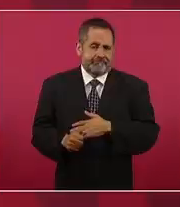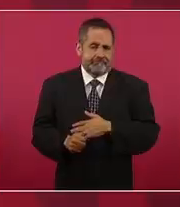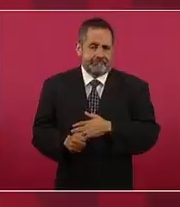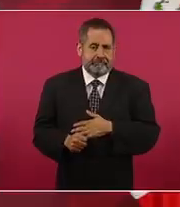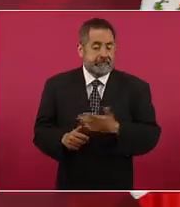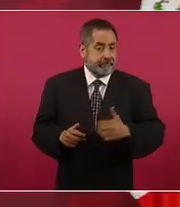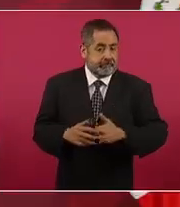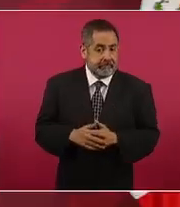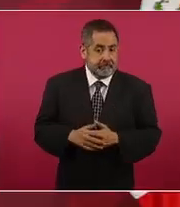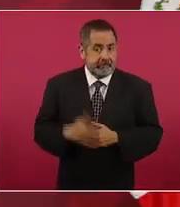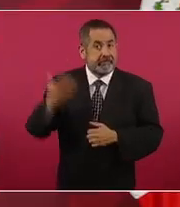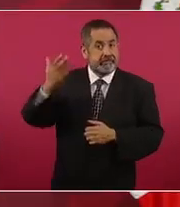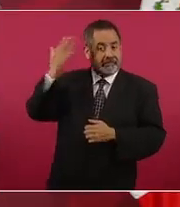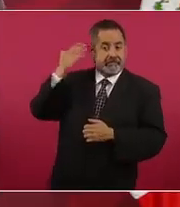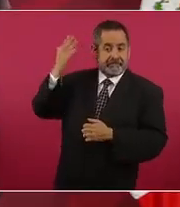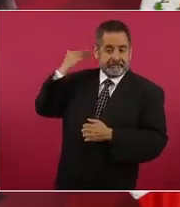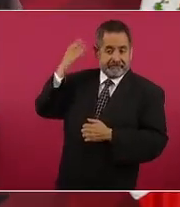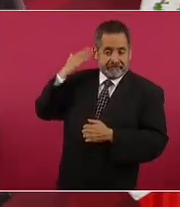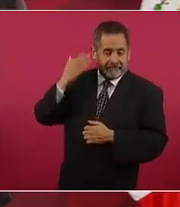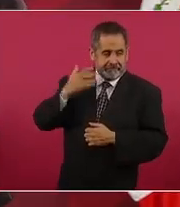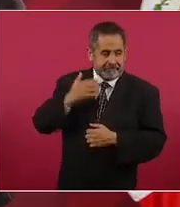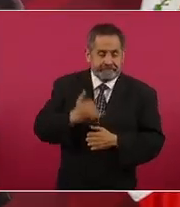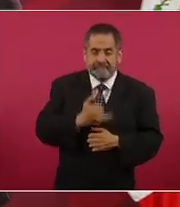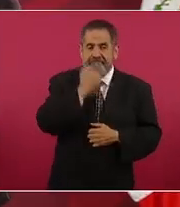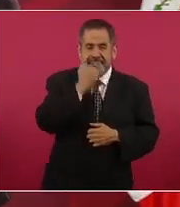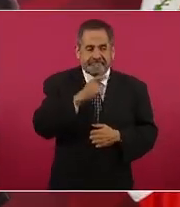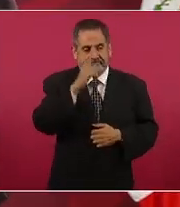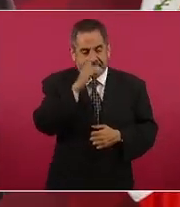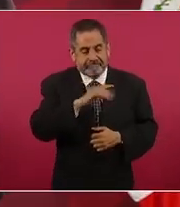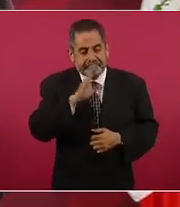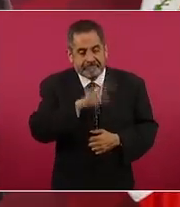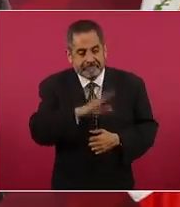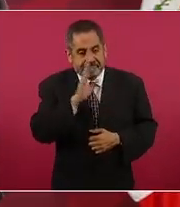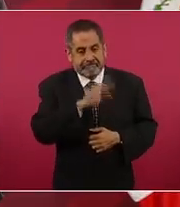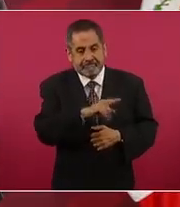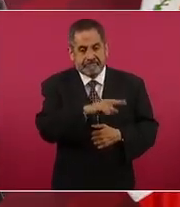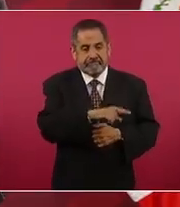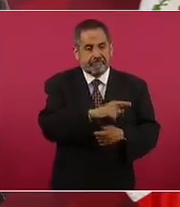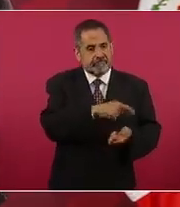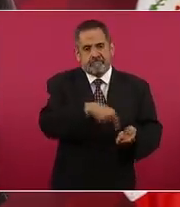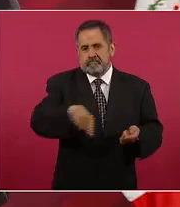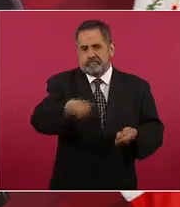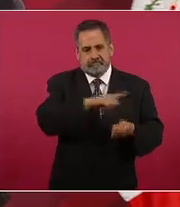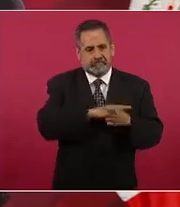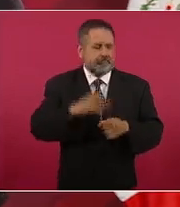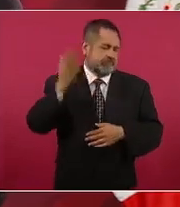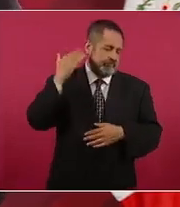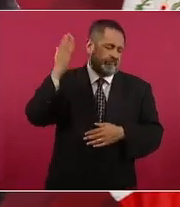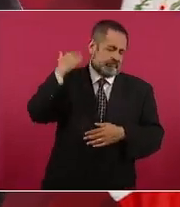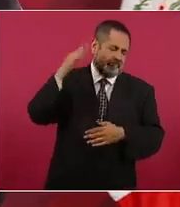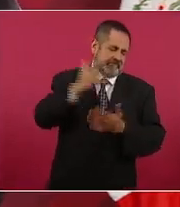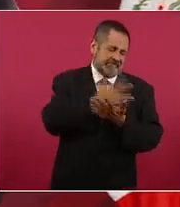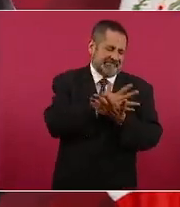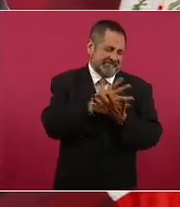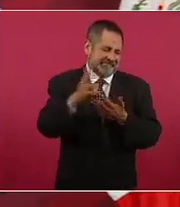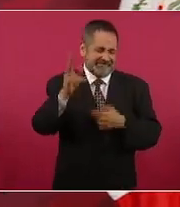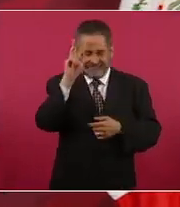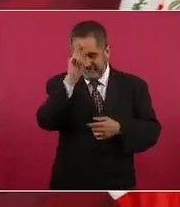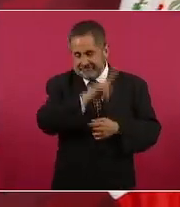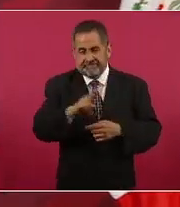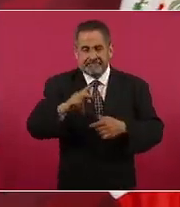errores que se han cometido y que han llevado a excesos en Marina